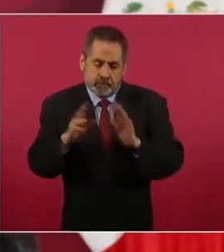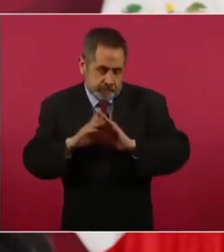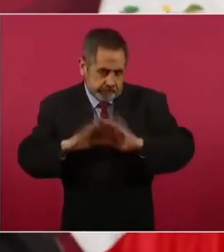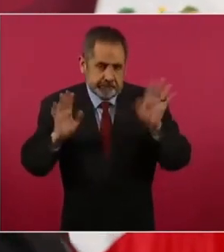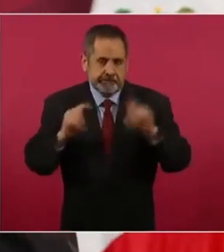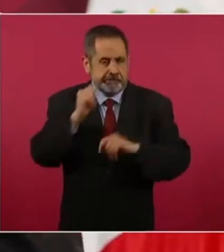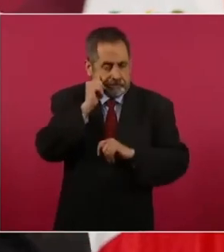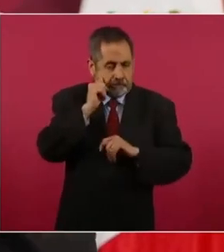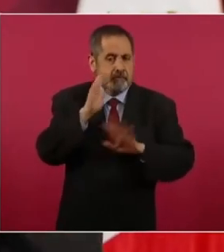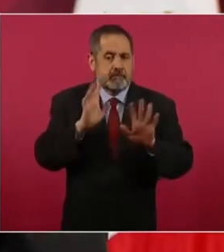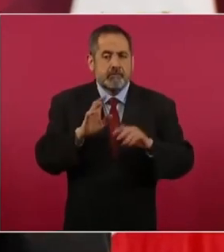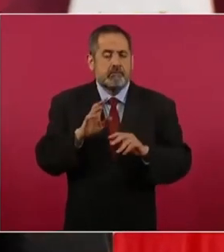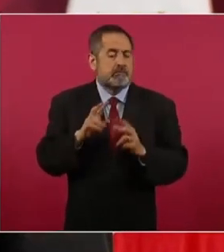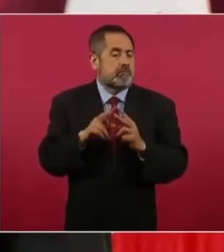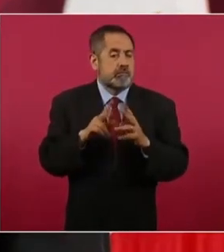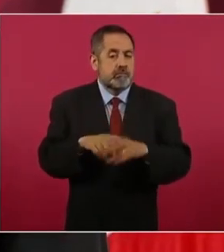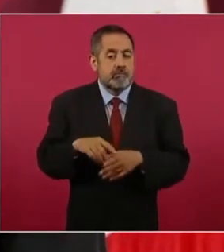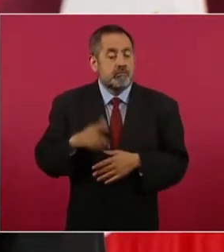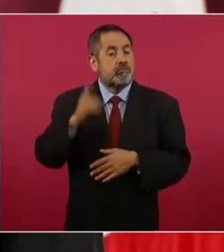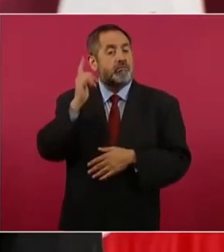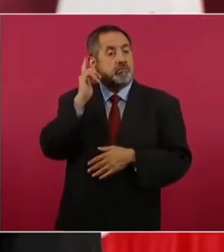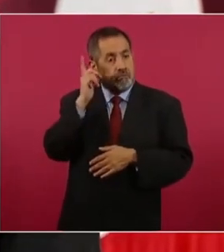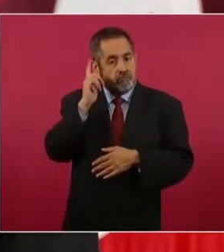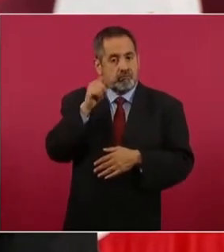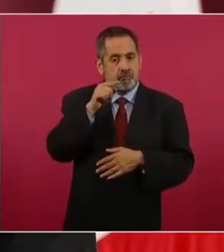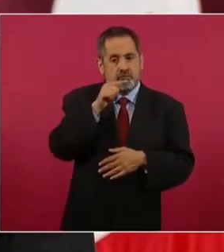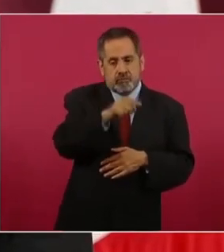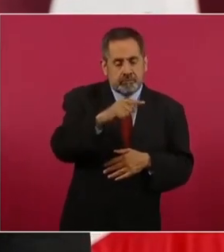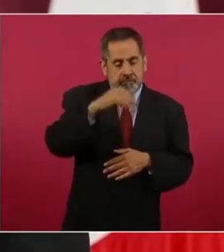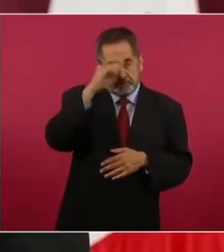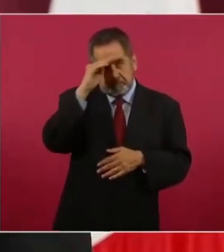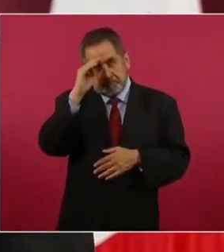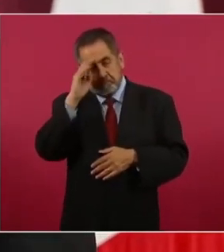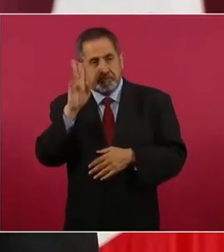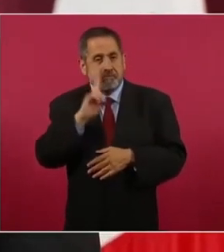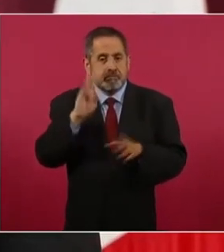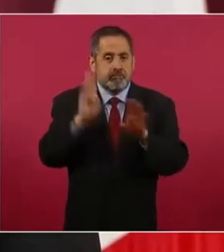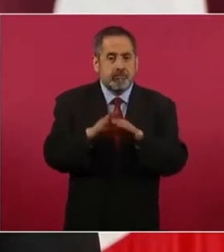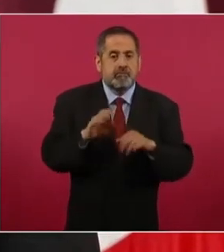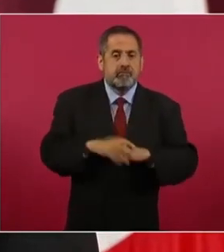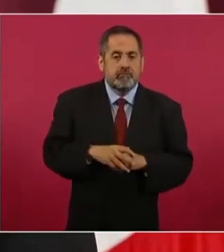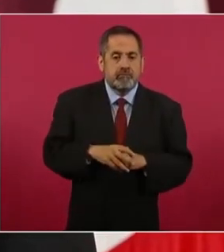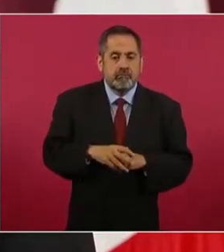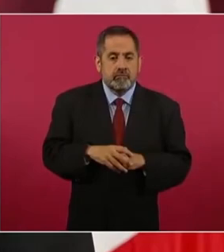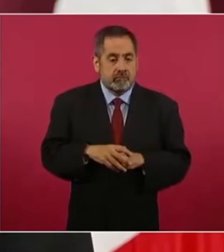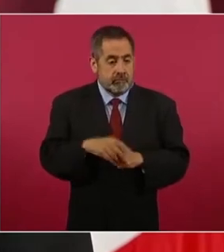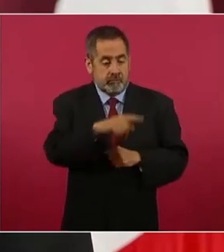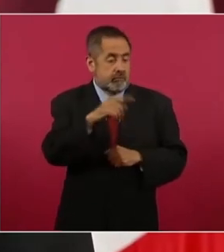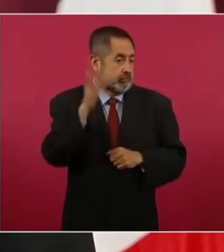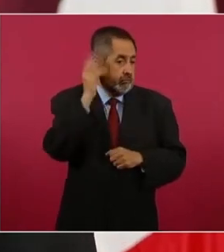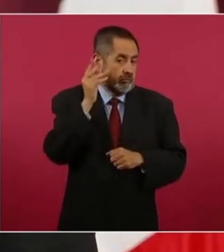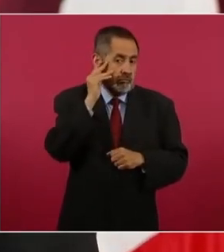ojalá, ojalá y se busque la forma de que se den a conocer.